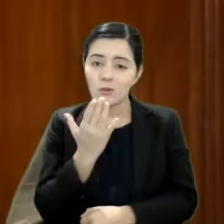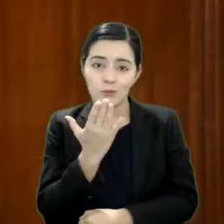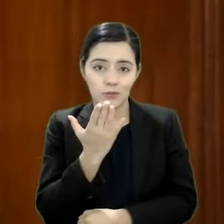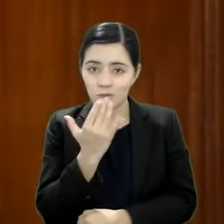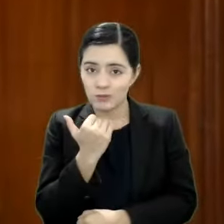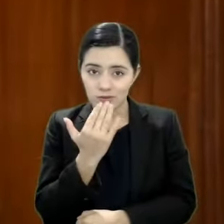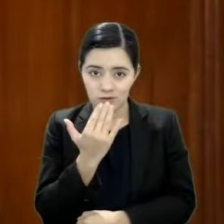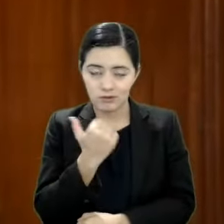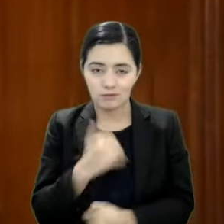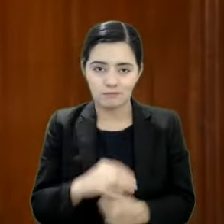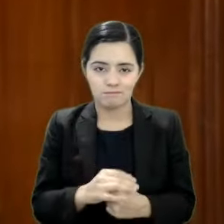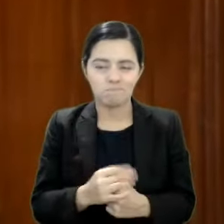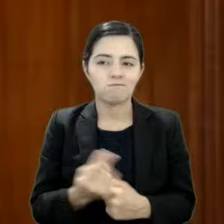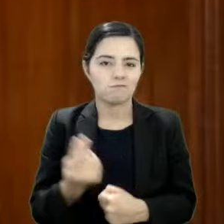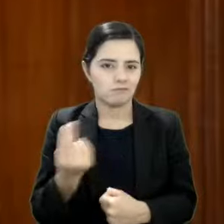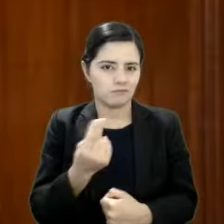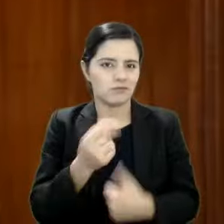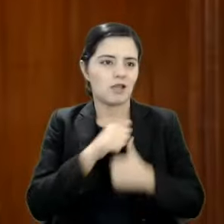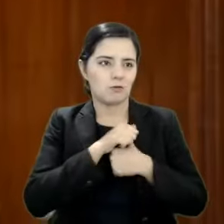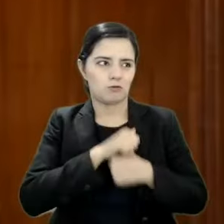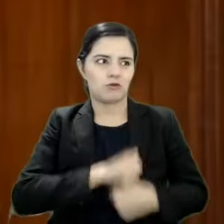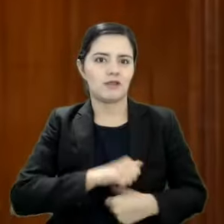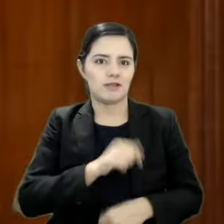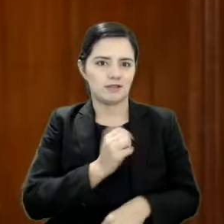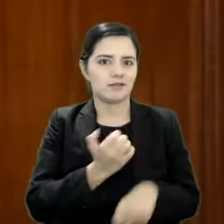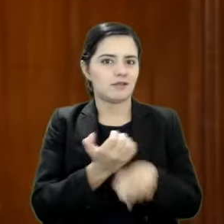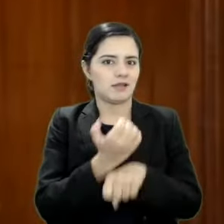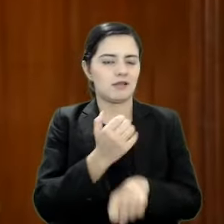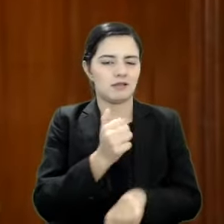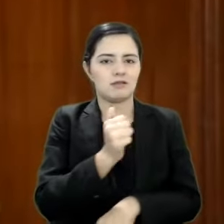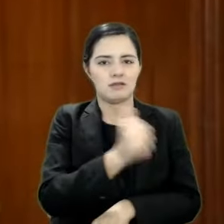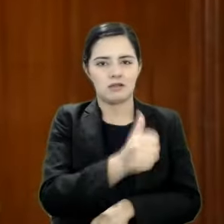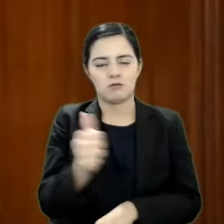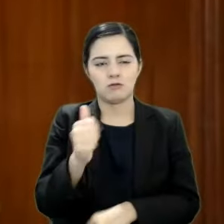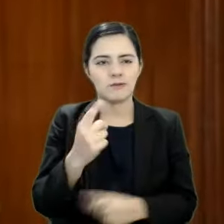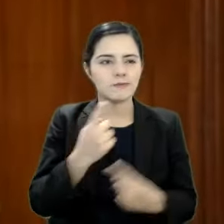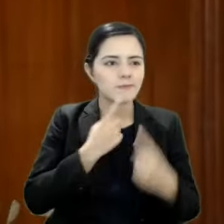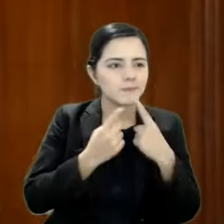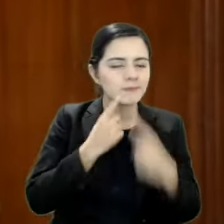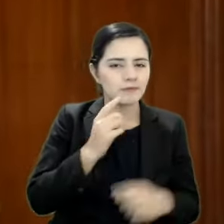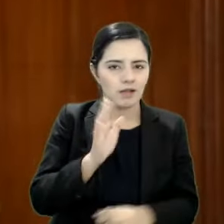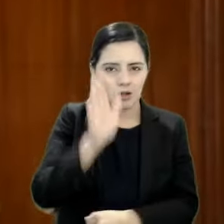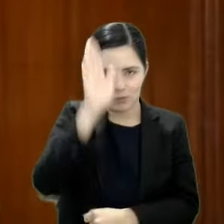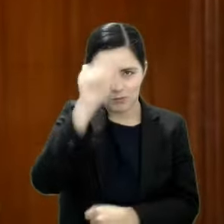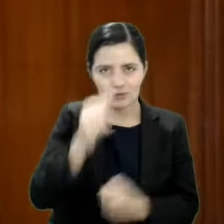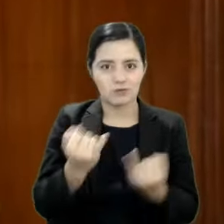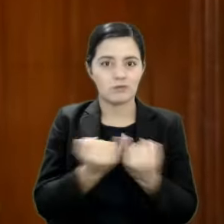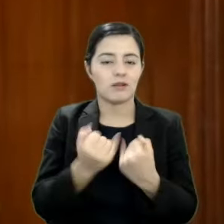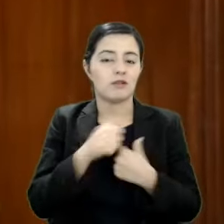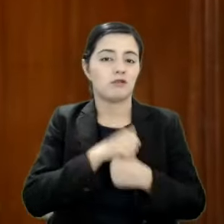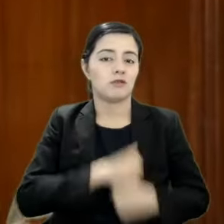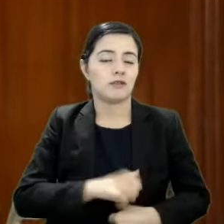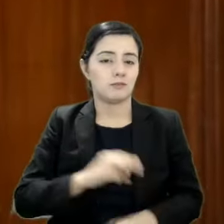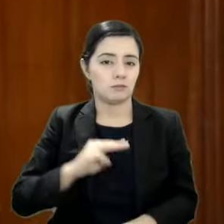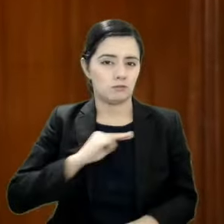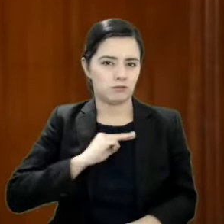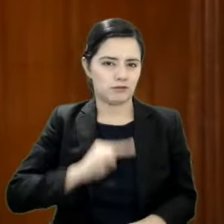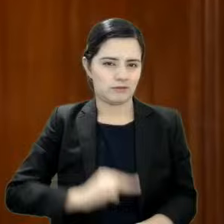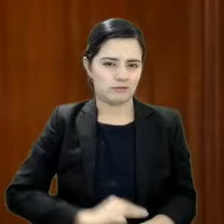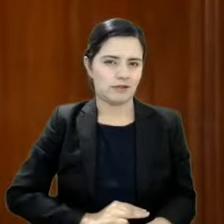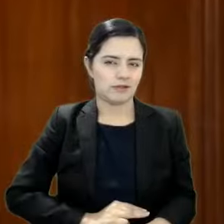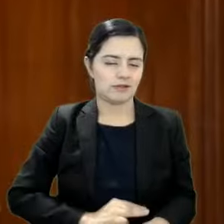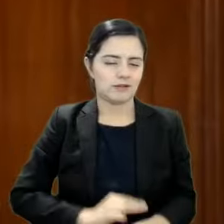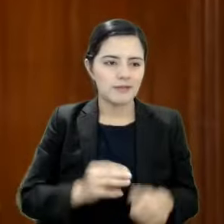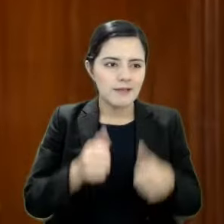entre las autoridades estatales y las autoridades municipales para poder otorgarles la